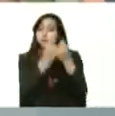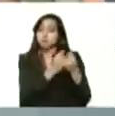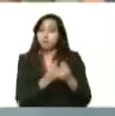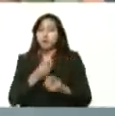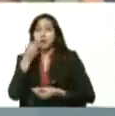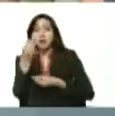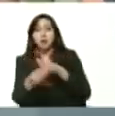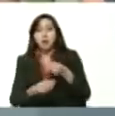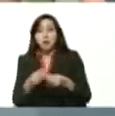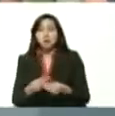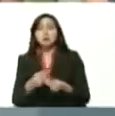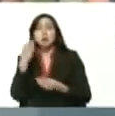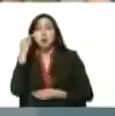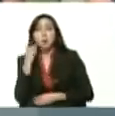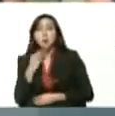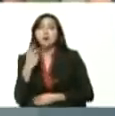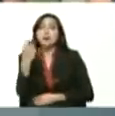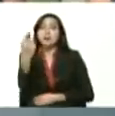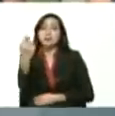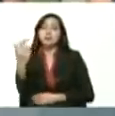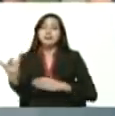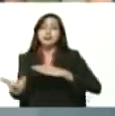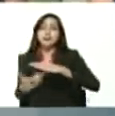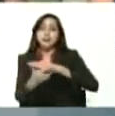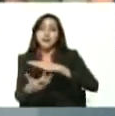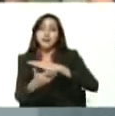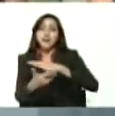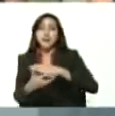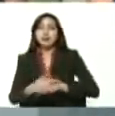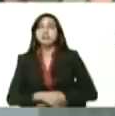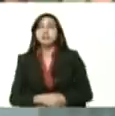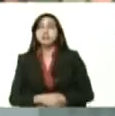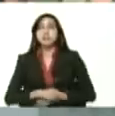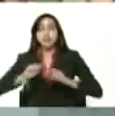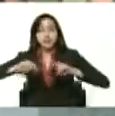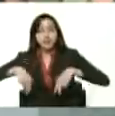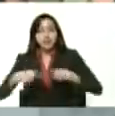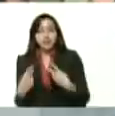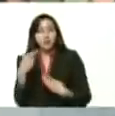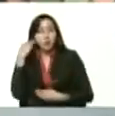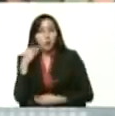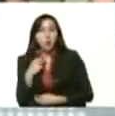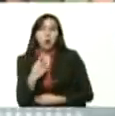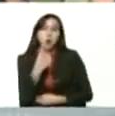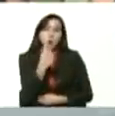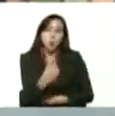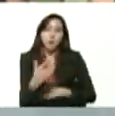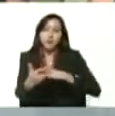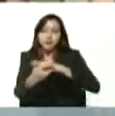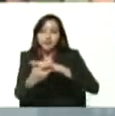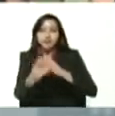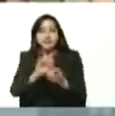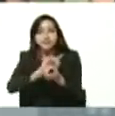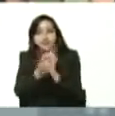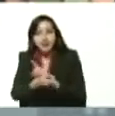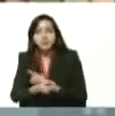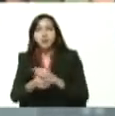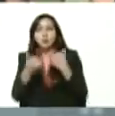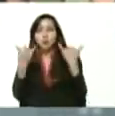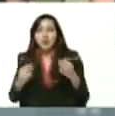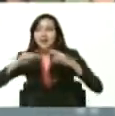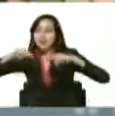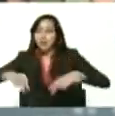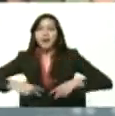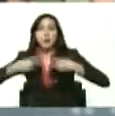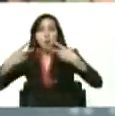creación de una moneda digital, en la conversión del Bolívar a un Bolívar digital. Estamos en la vanguardia del